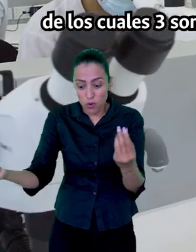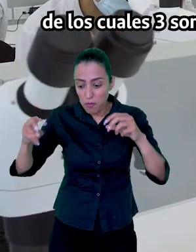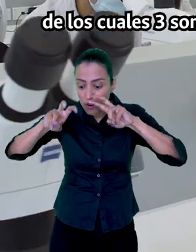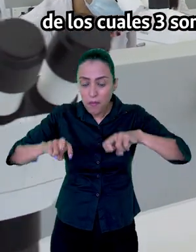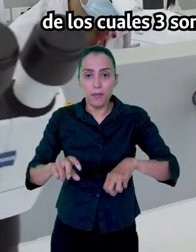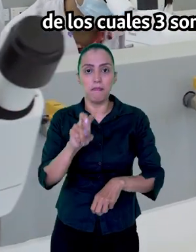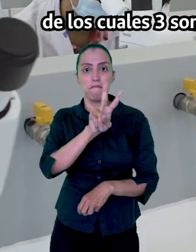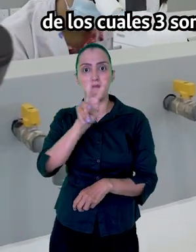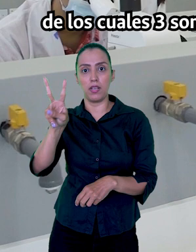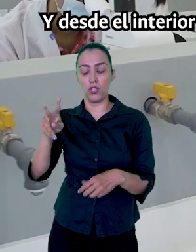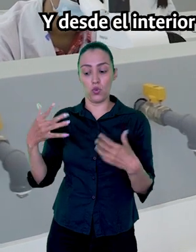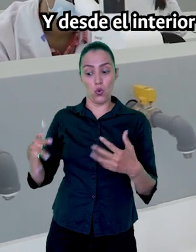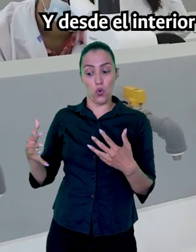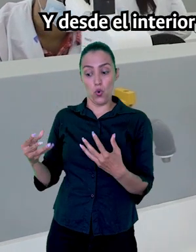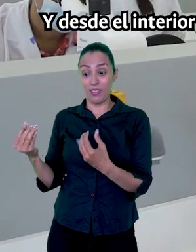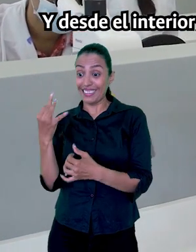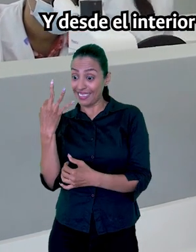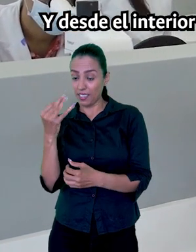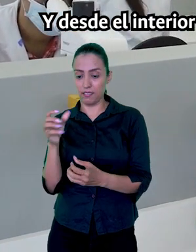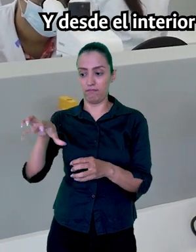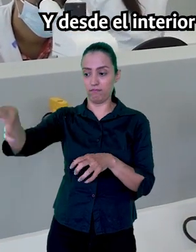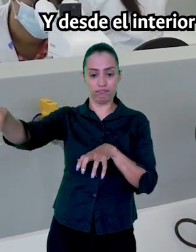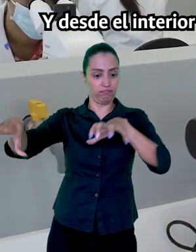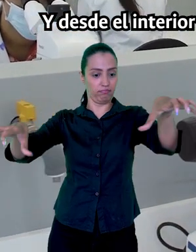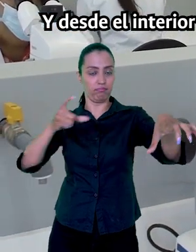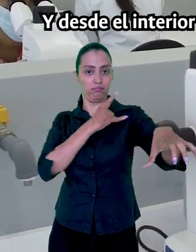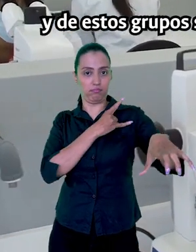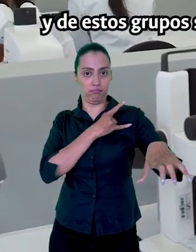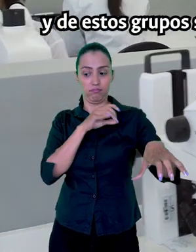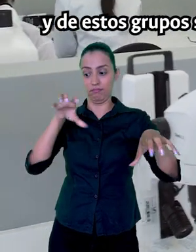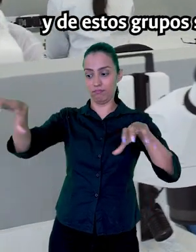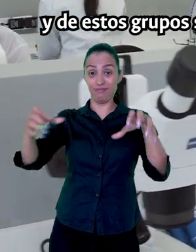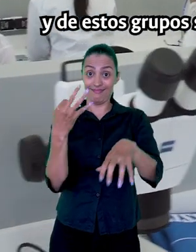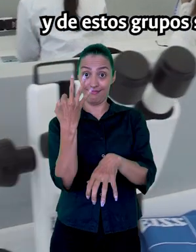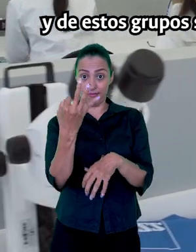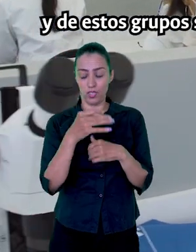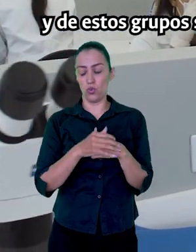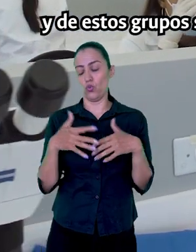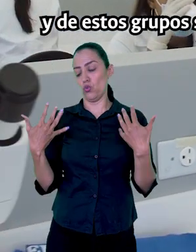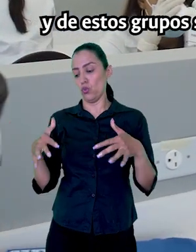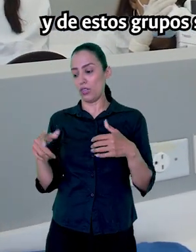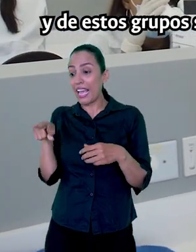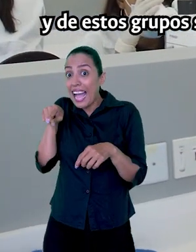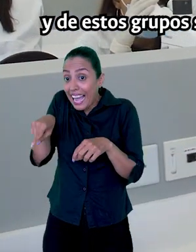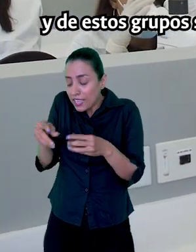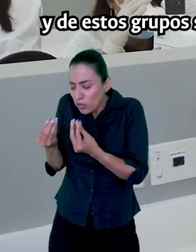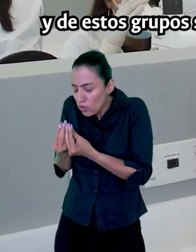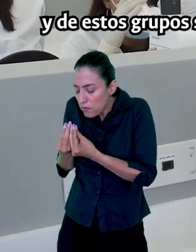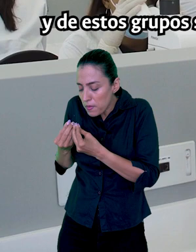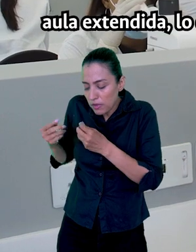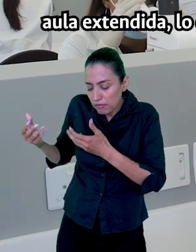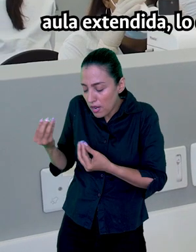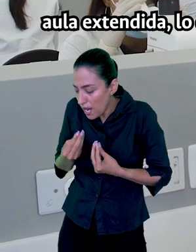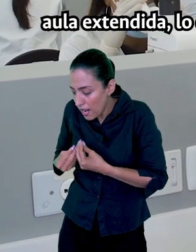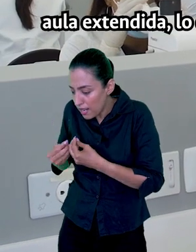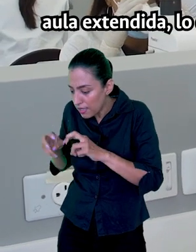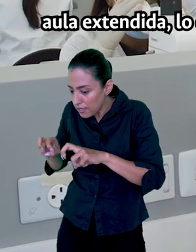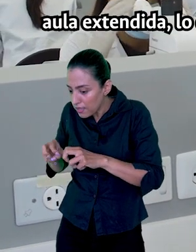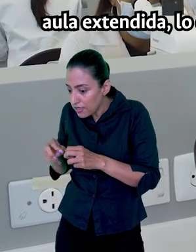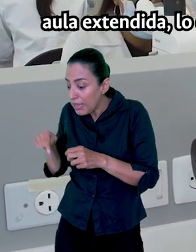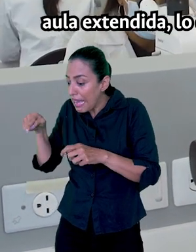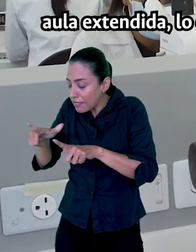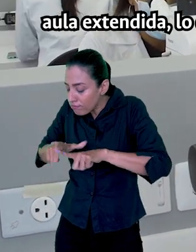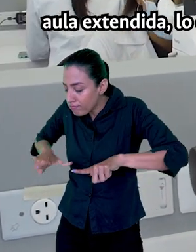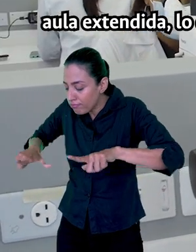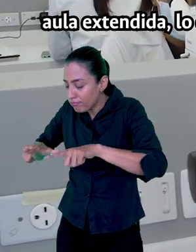tres son intercedes y desde el interior de estos semilleros y de estos grupos se ha manejado lo que es el aula extendida,